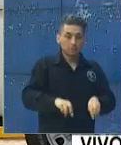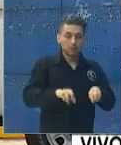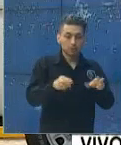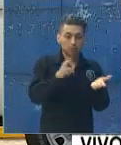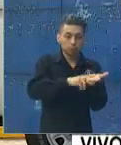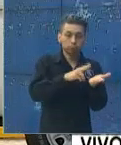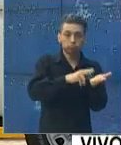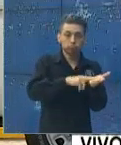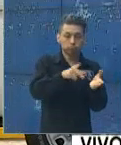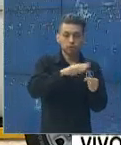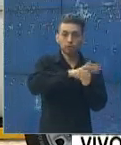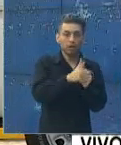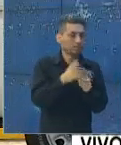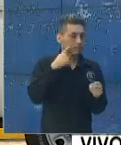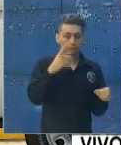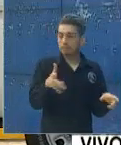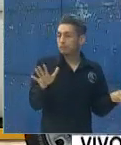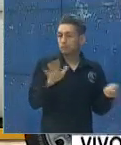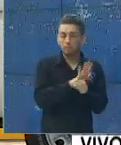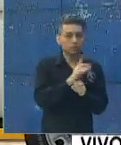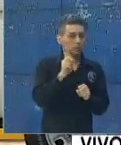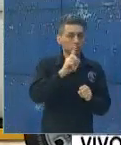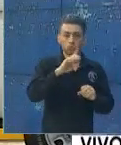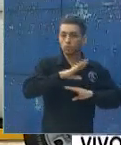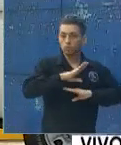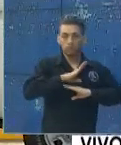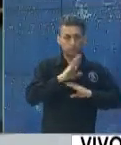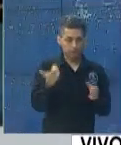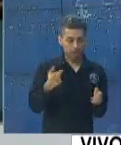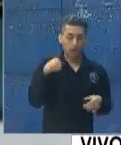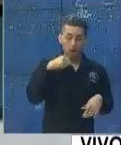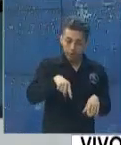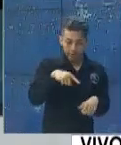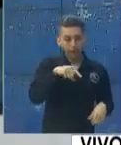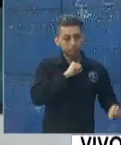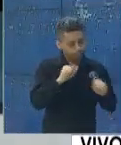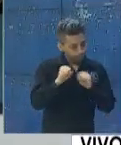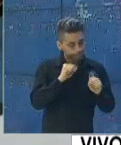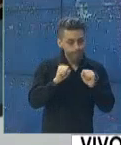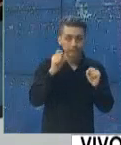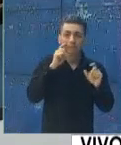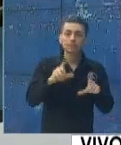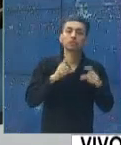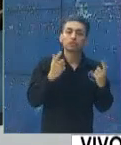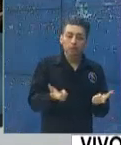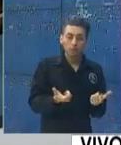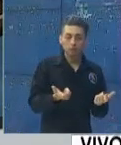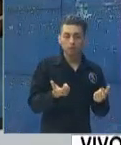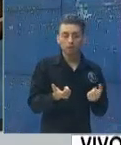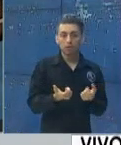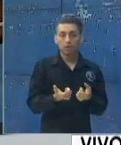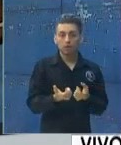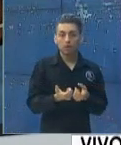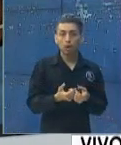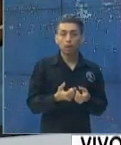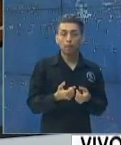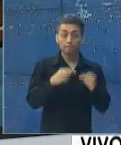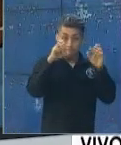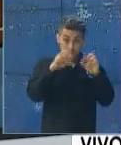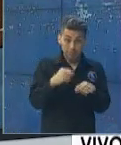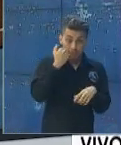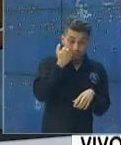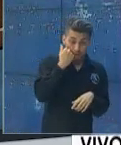totalmente colapsados. Estamos trabajando en eso para poder no solamente que los pacientes